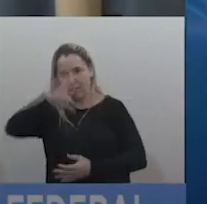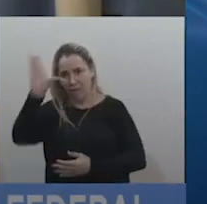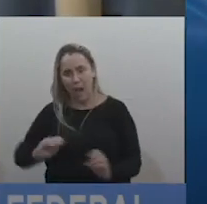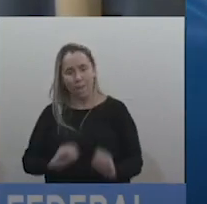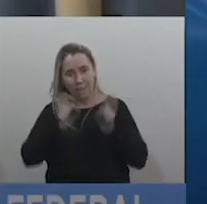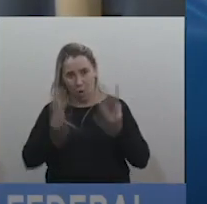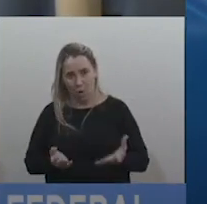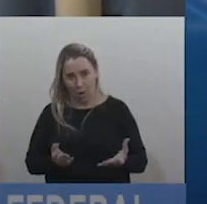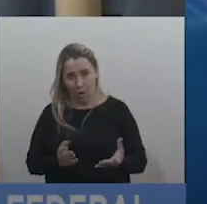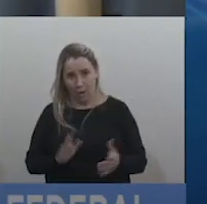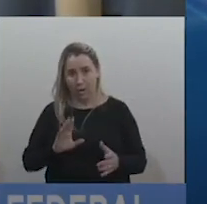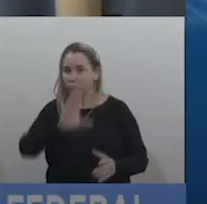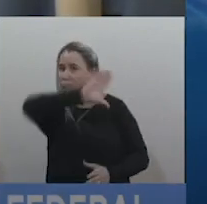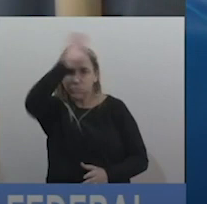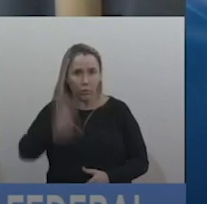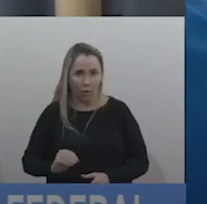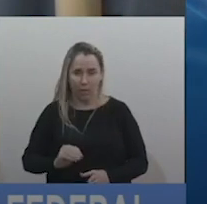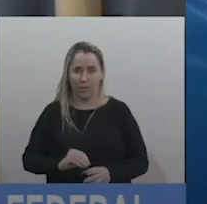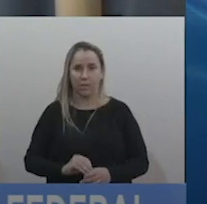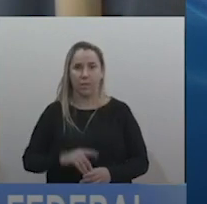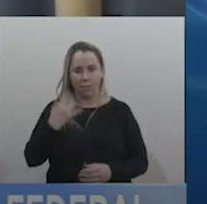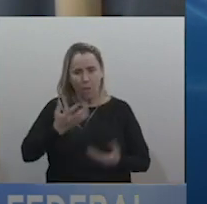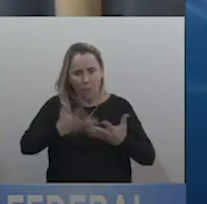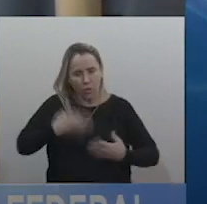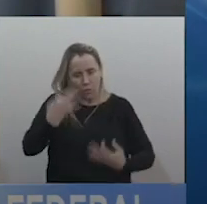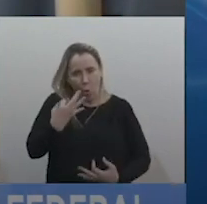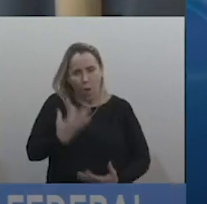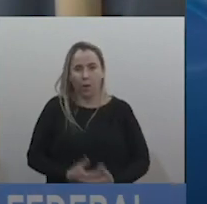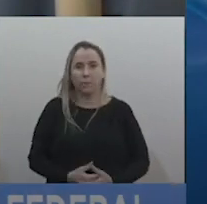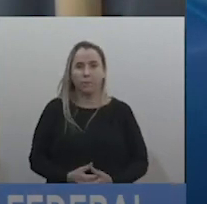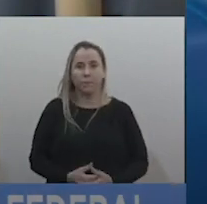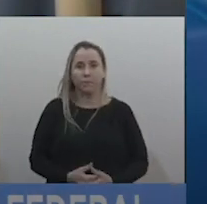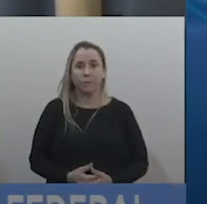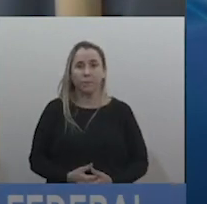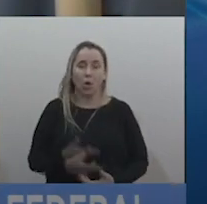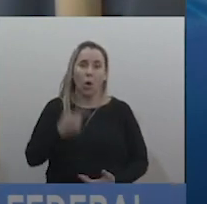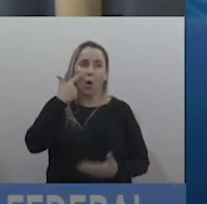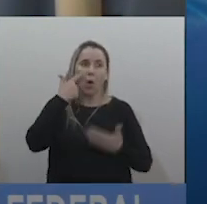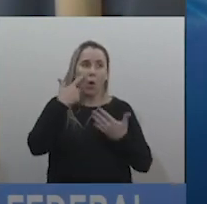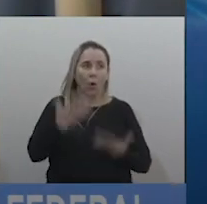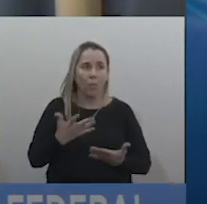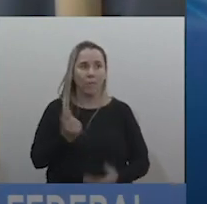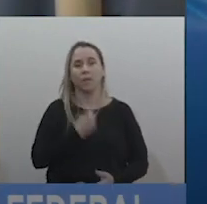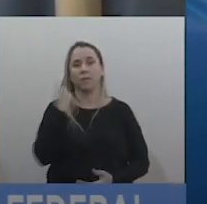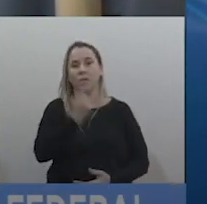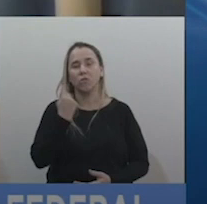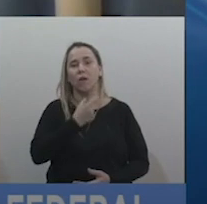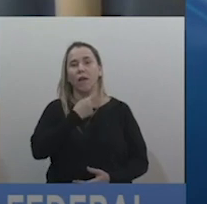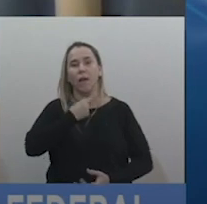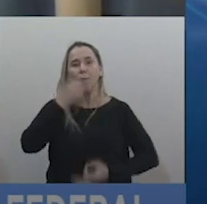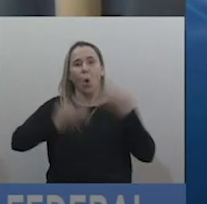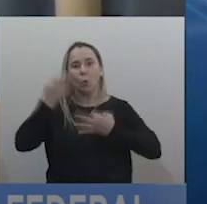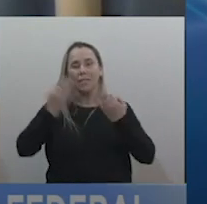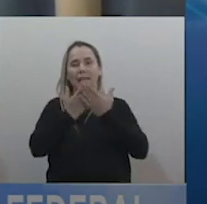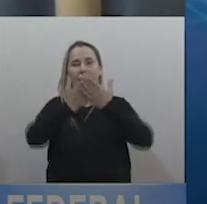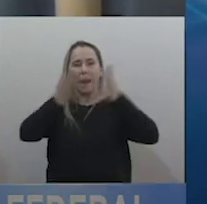en todo el país. Tenemos un buen proyecto. Y obviamente que aspiramos a tener una justicia